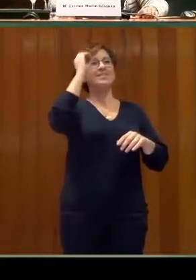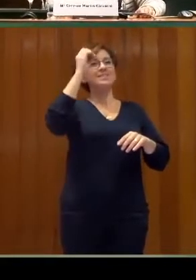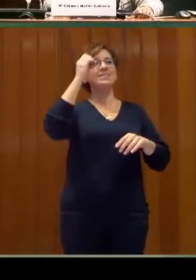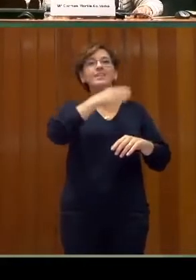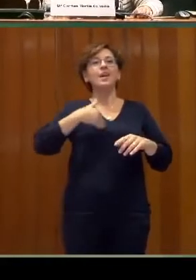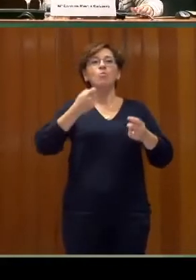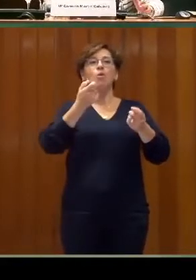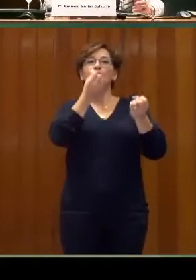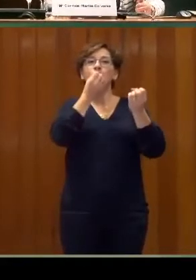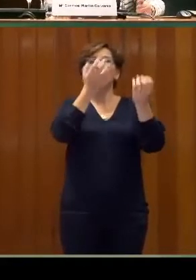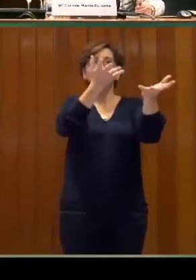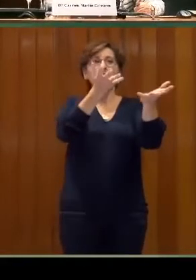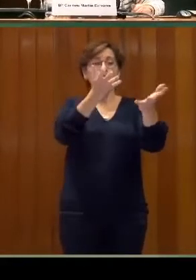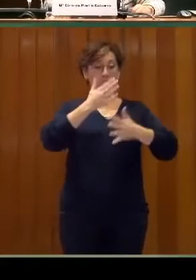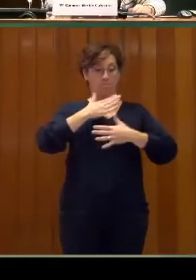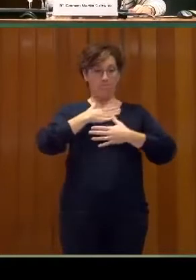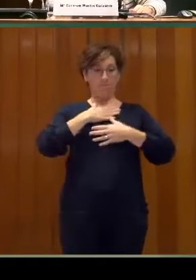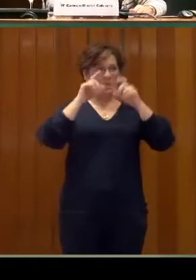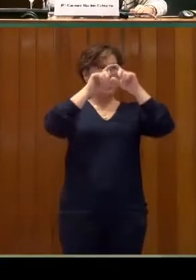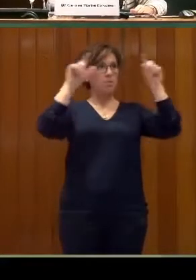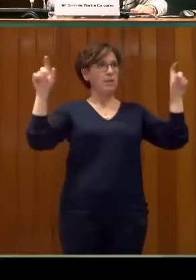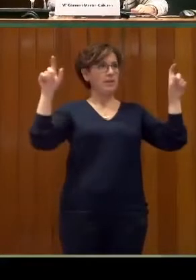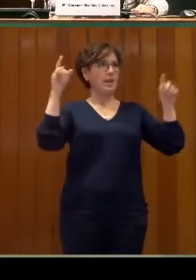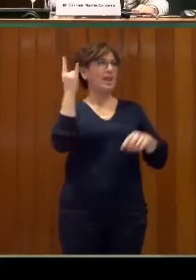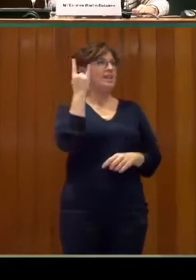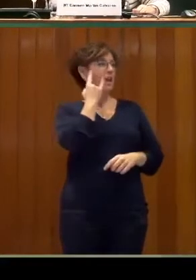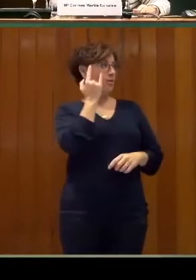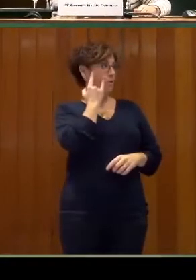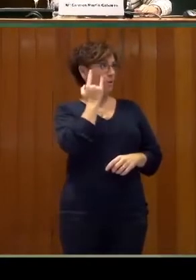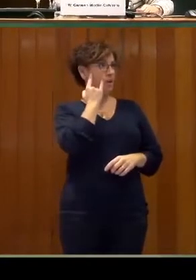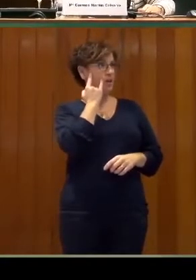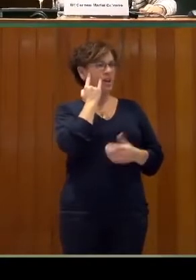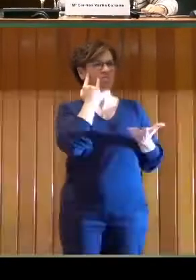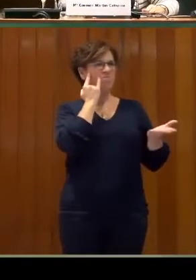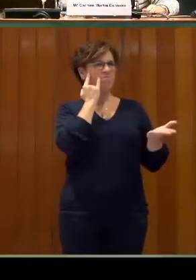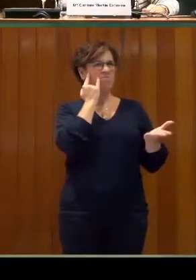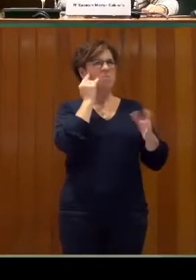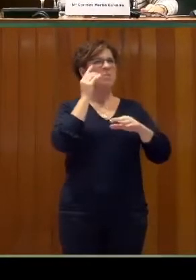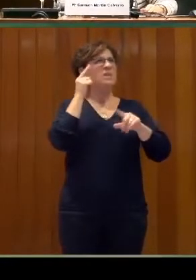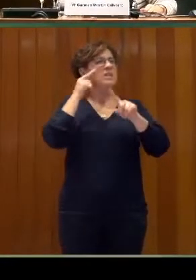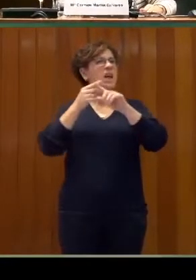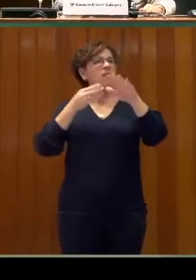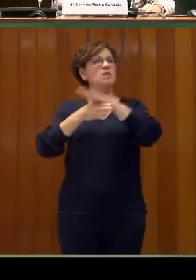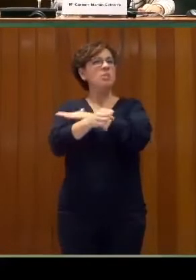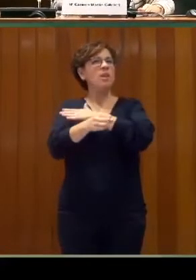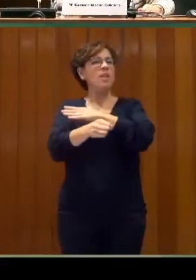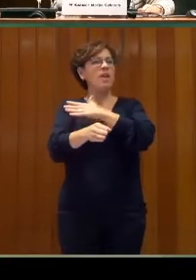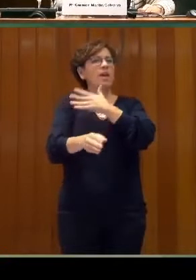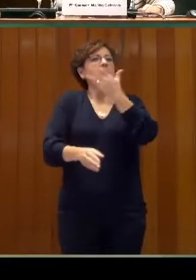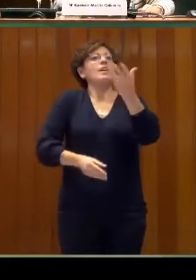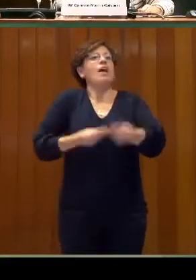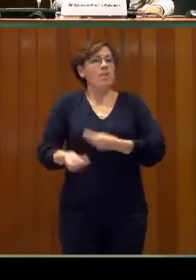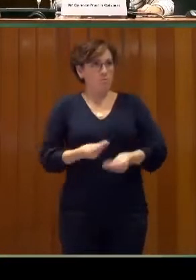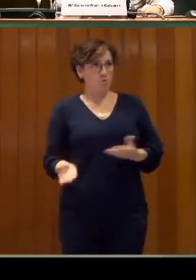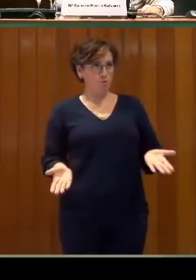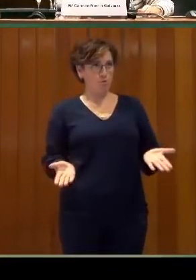hacemos desde una empresa como es Telefónica por la accesibilidad. Quería contaros un poquito